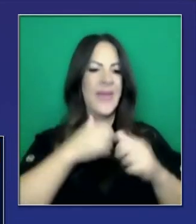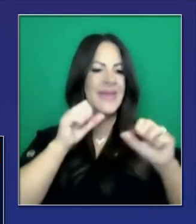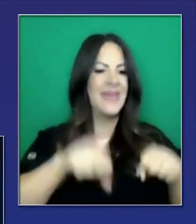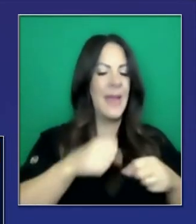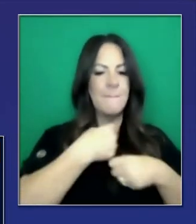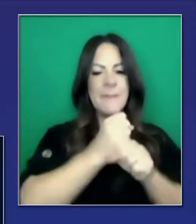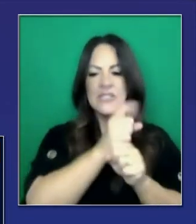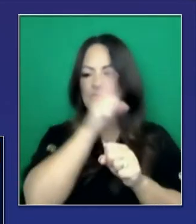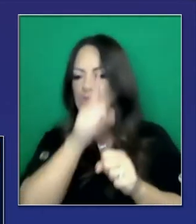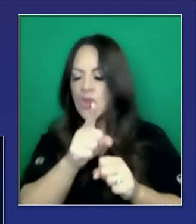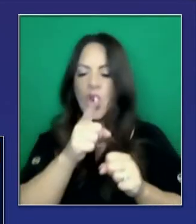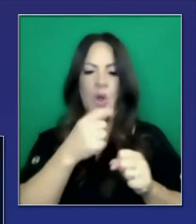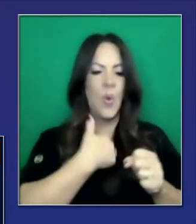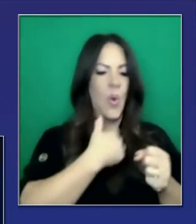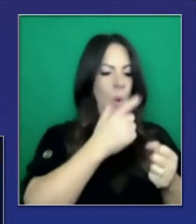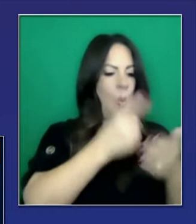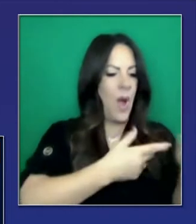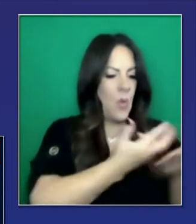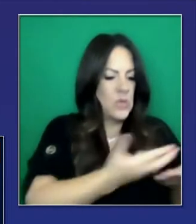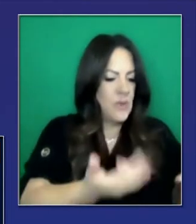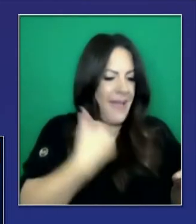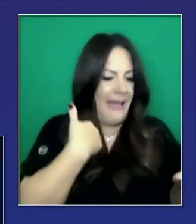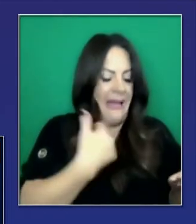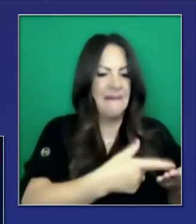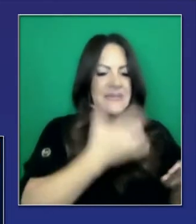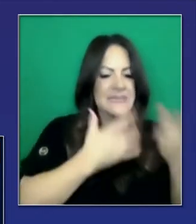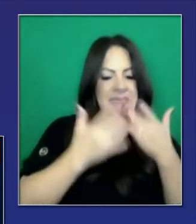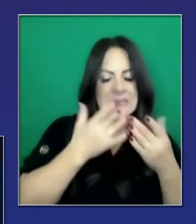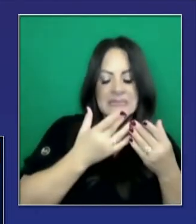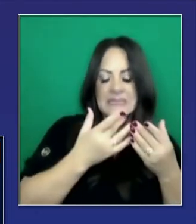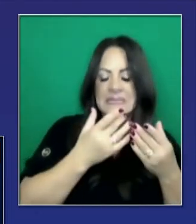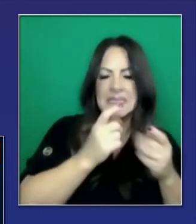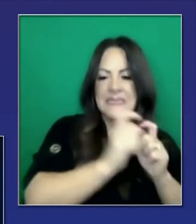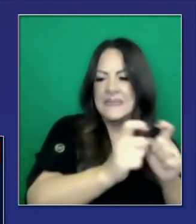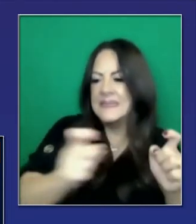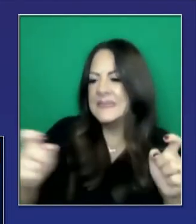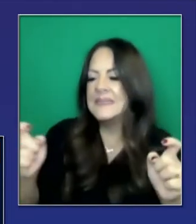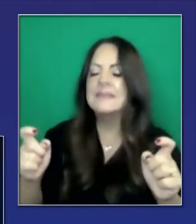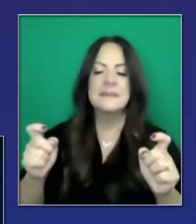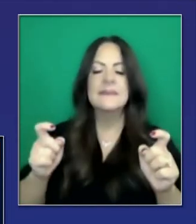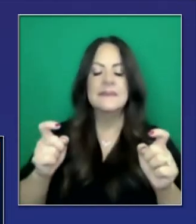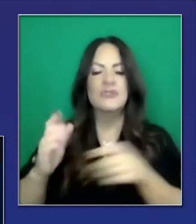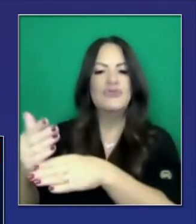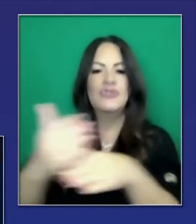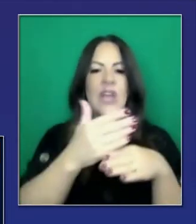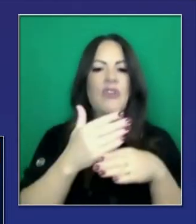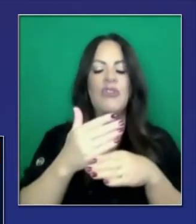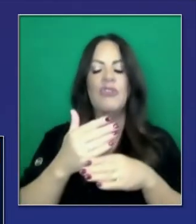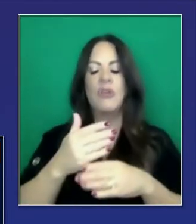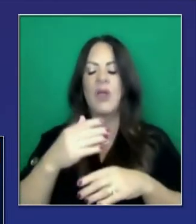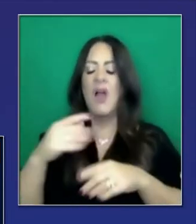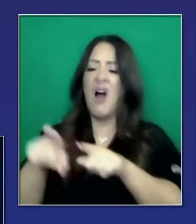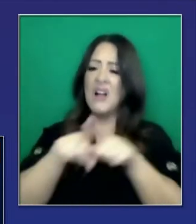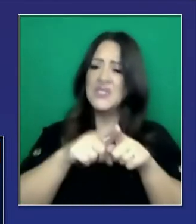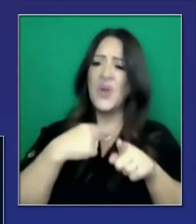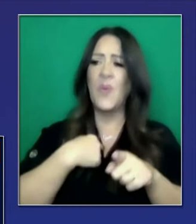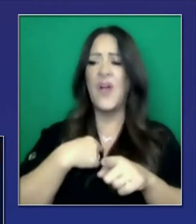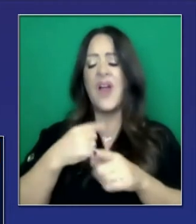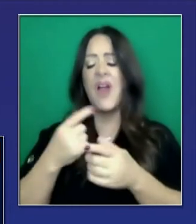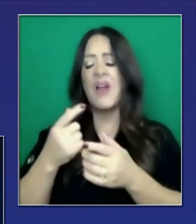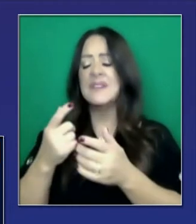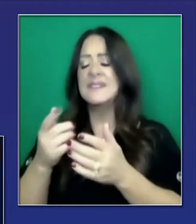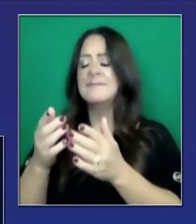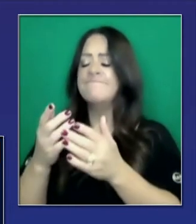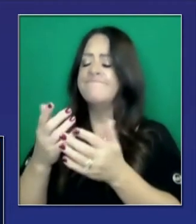de personal. 86 han sido aprobados. Tenemos mucha admiración y respeto por las enfermedades que se les pide, que hagan